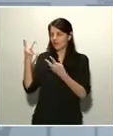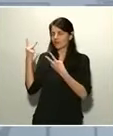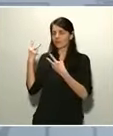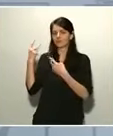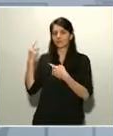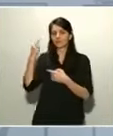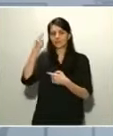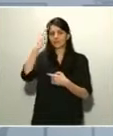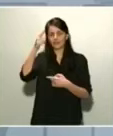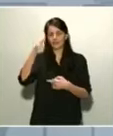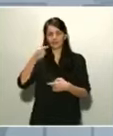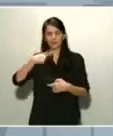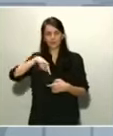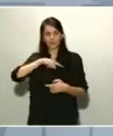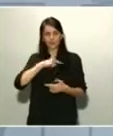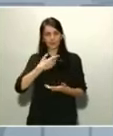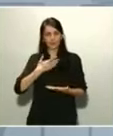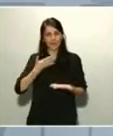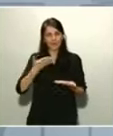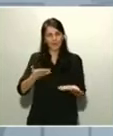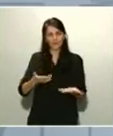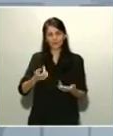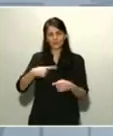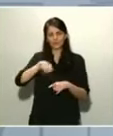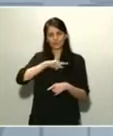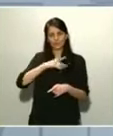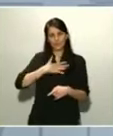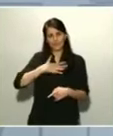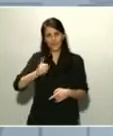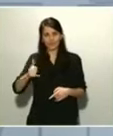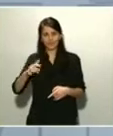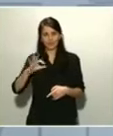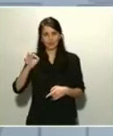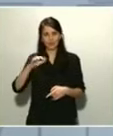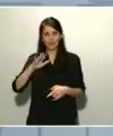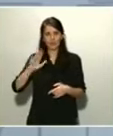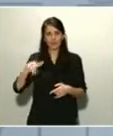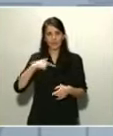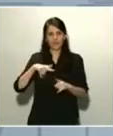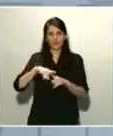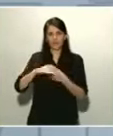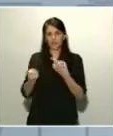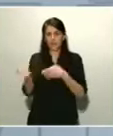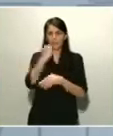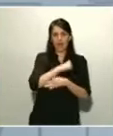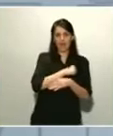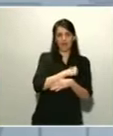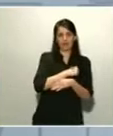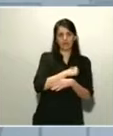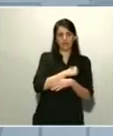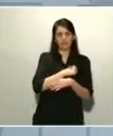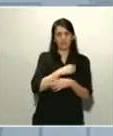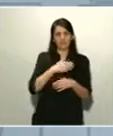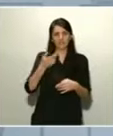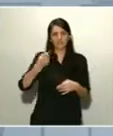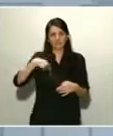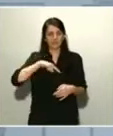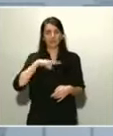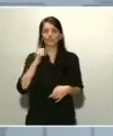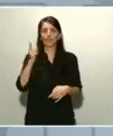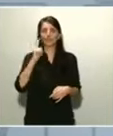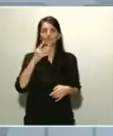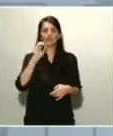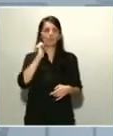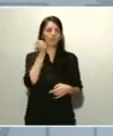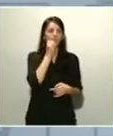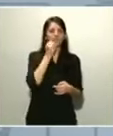o si nos dejamos abatir por las dificultades. Si nos limitamos a quejarnos de nuestra mala suerte, o si fuimos de los que